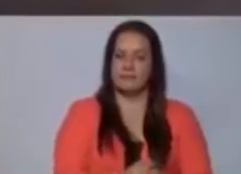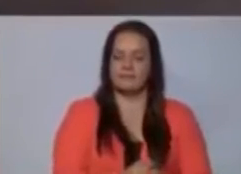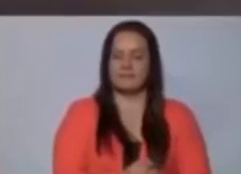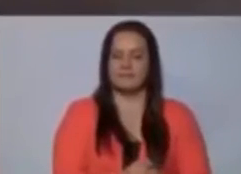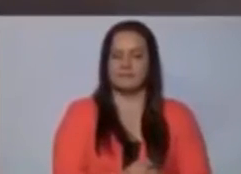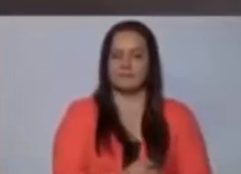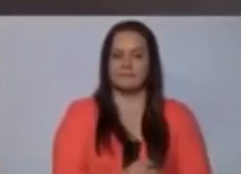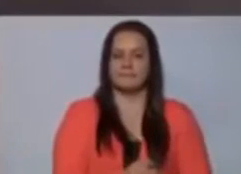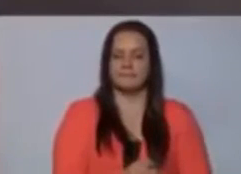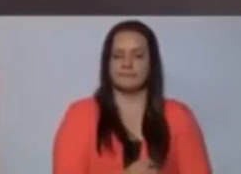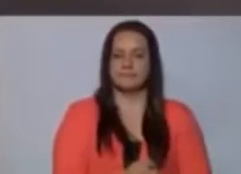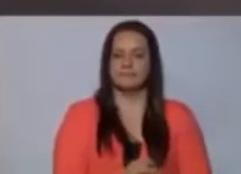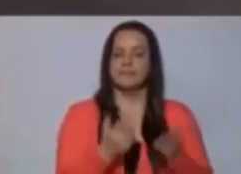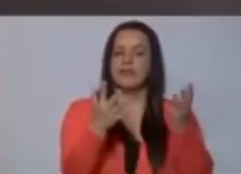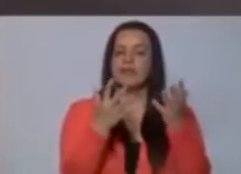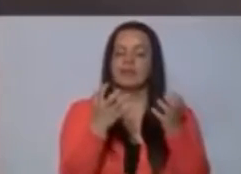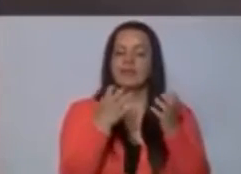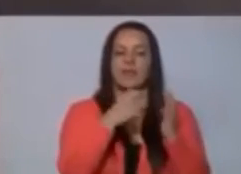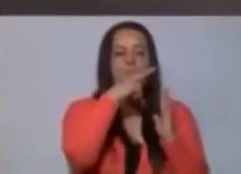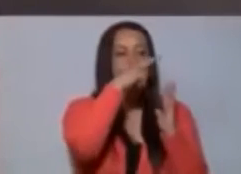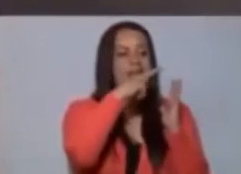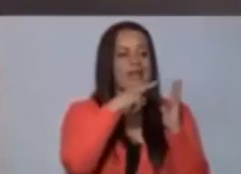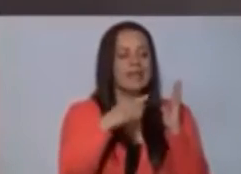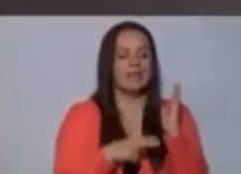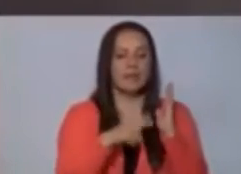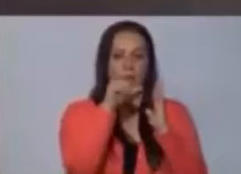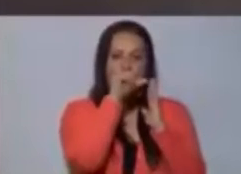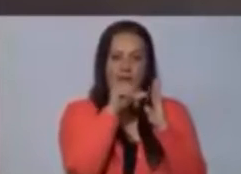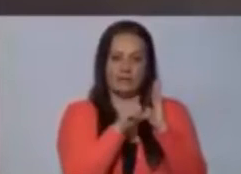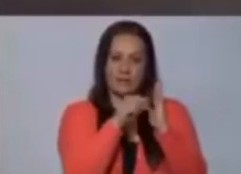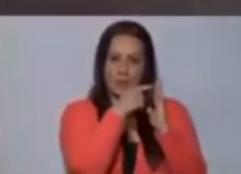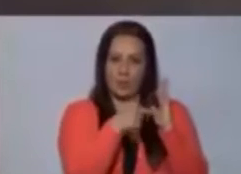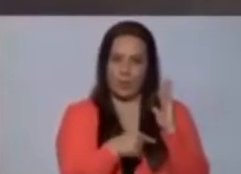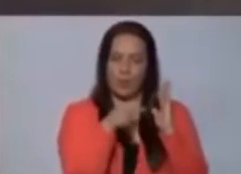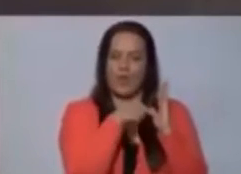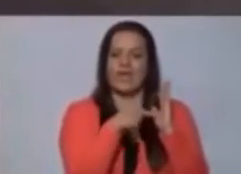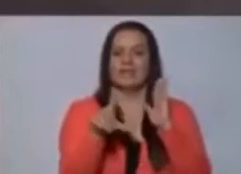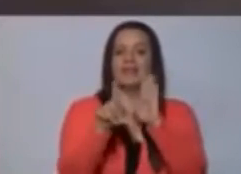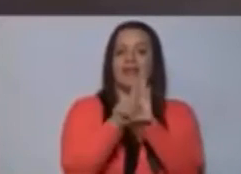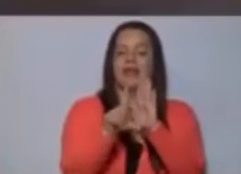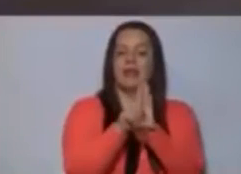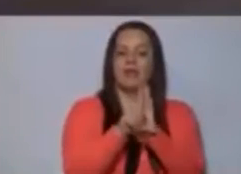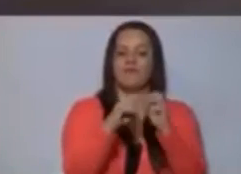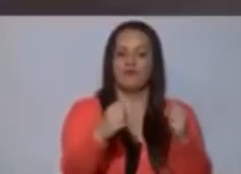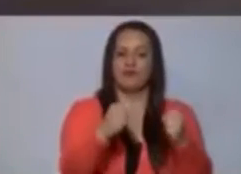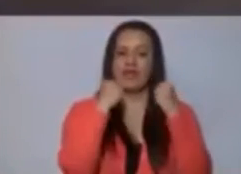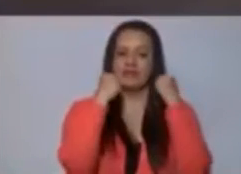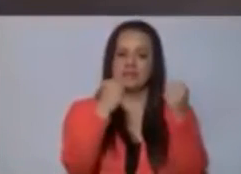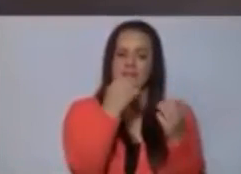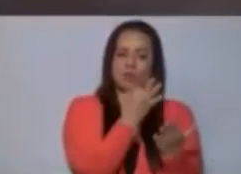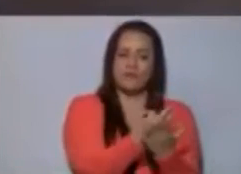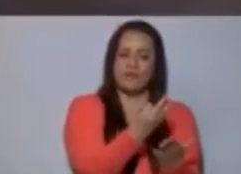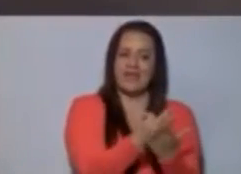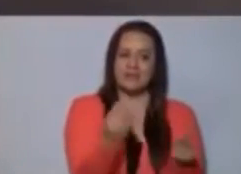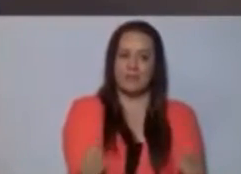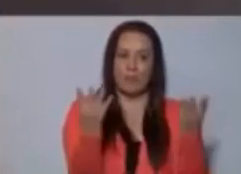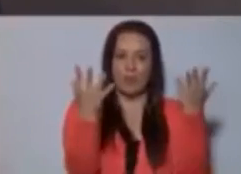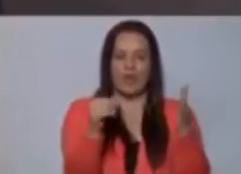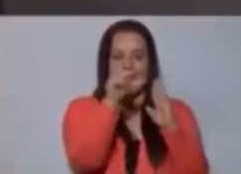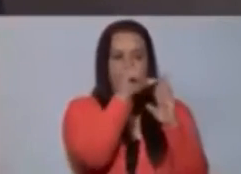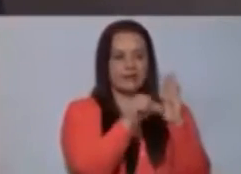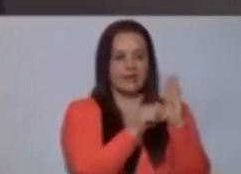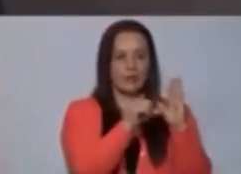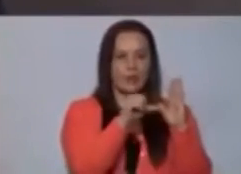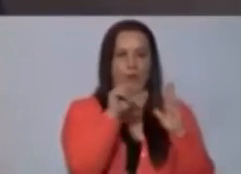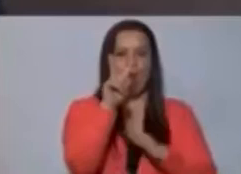leerles un artículo de la Ley de Fortalecimiento de las Finanzas Públicas. Artículo